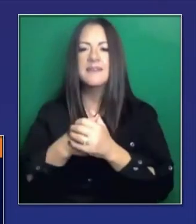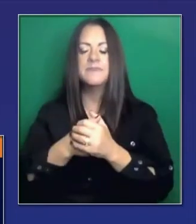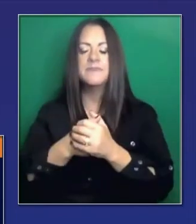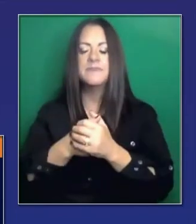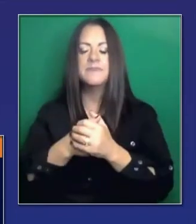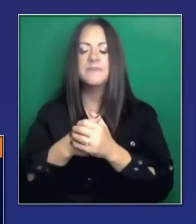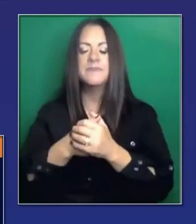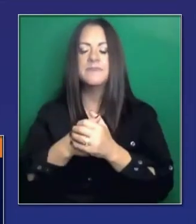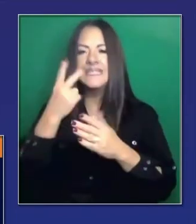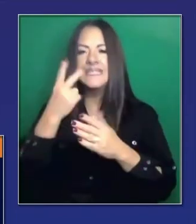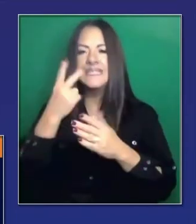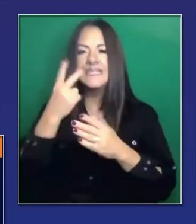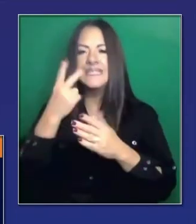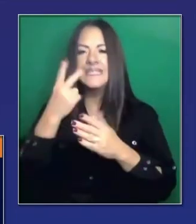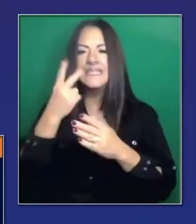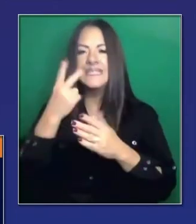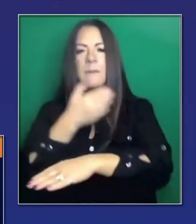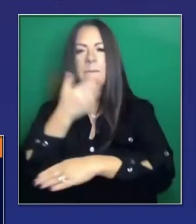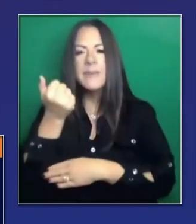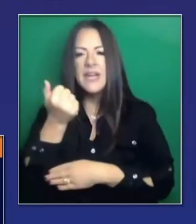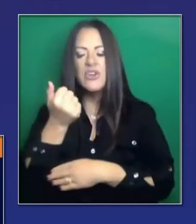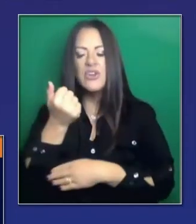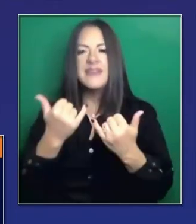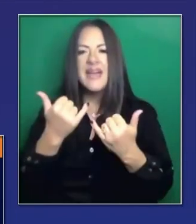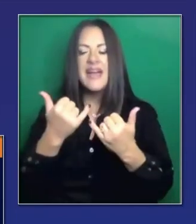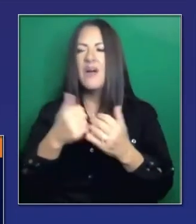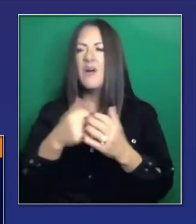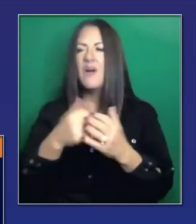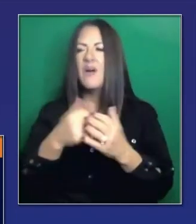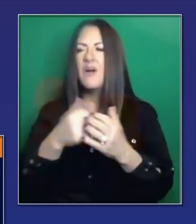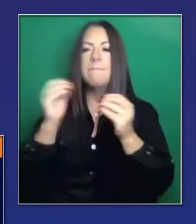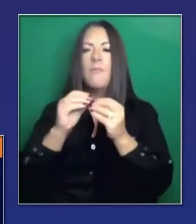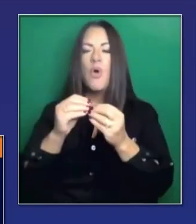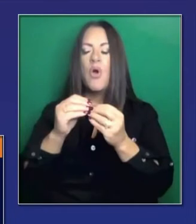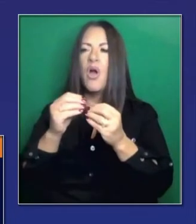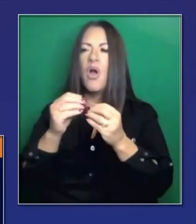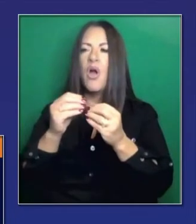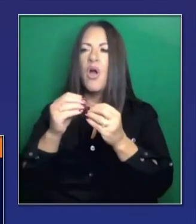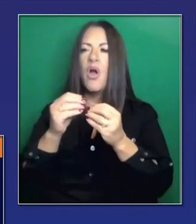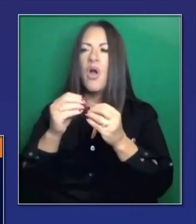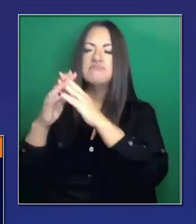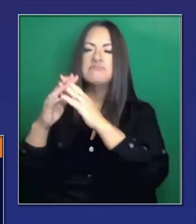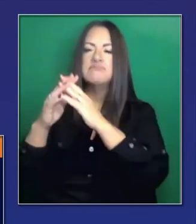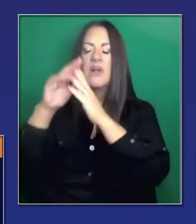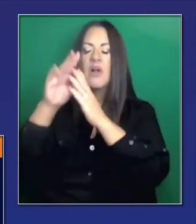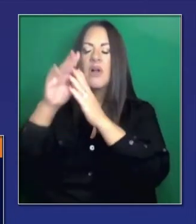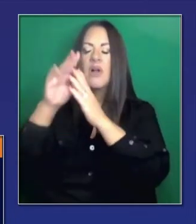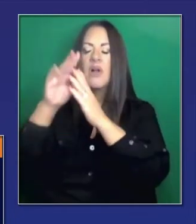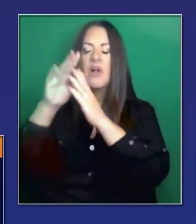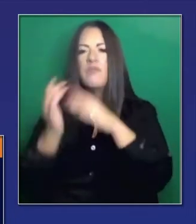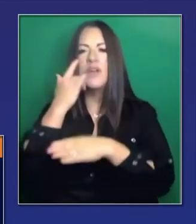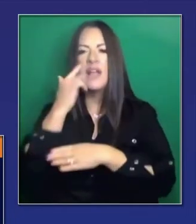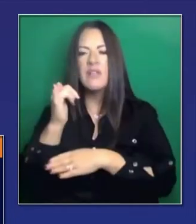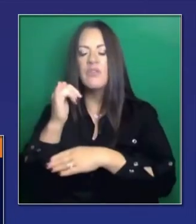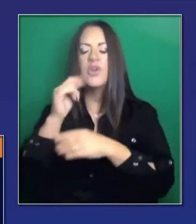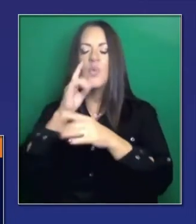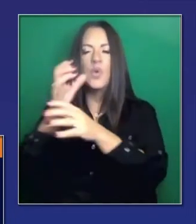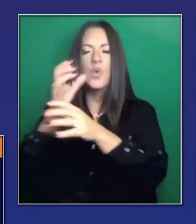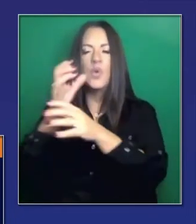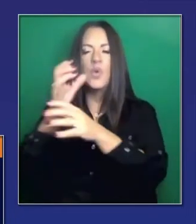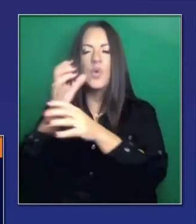administración de las vacunas. Necesitamos más ímpetu. Tenemos que ampliar la distribución en la comunidad. Pero mientras tanto,